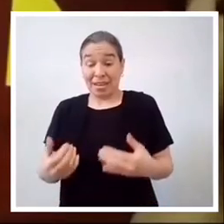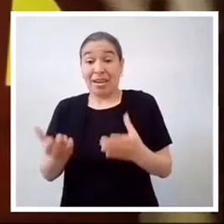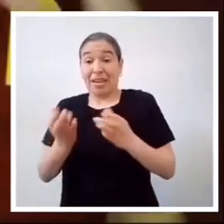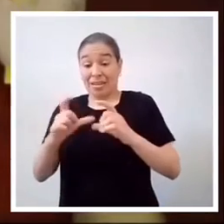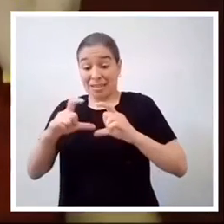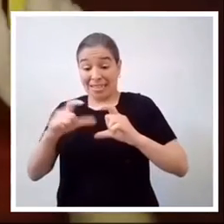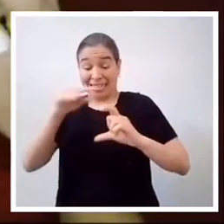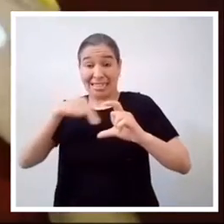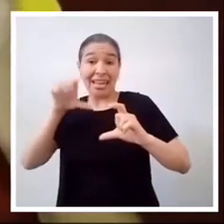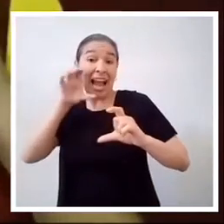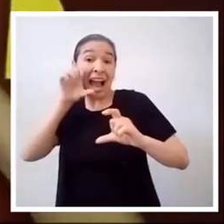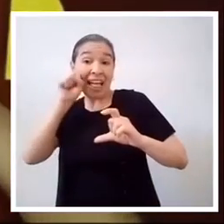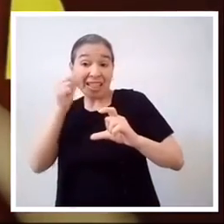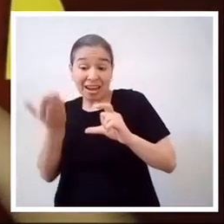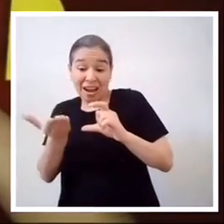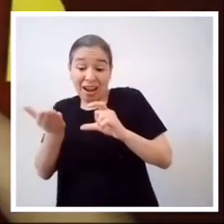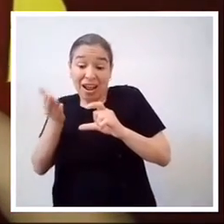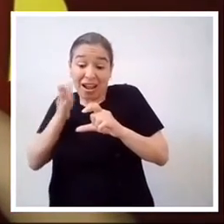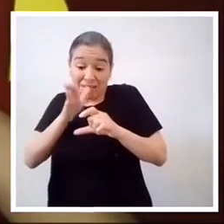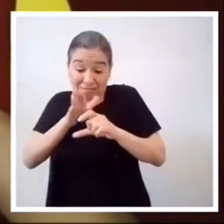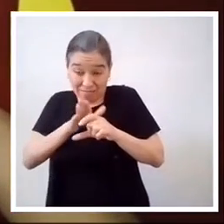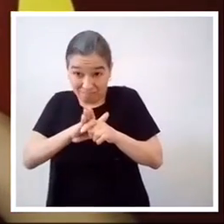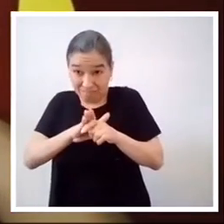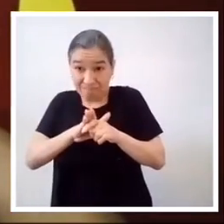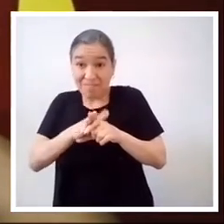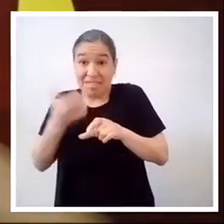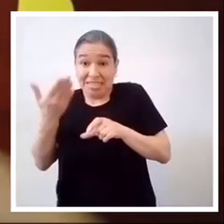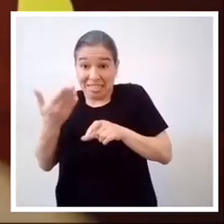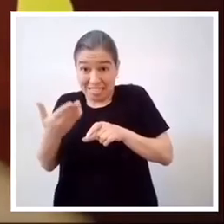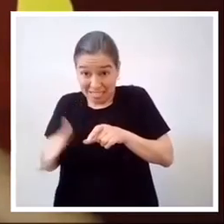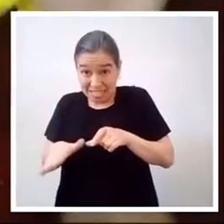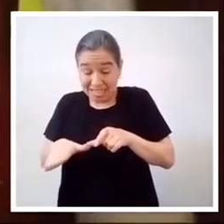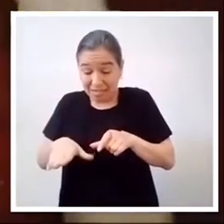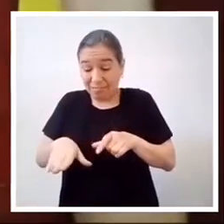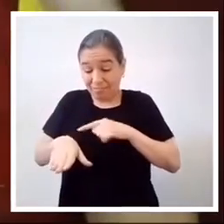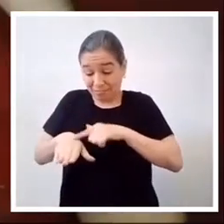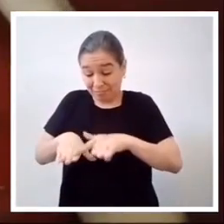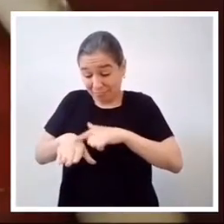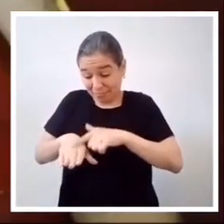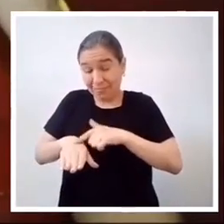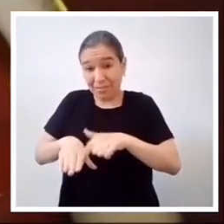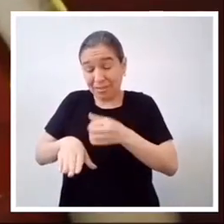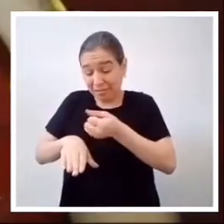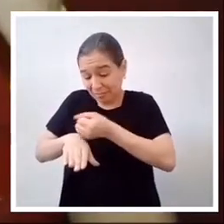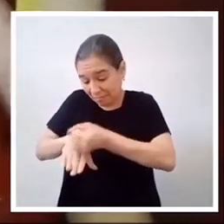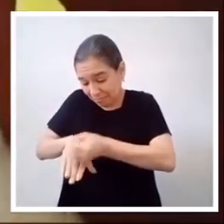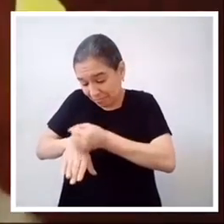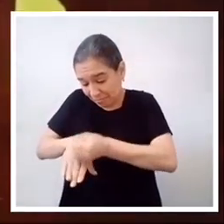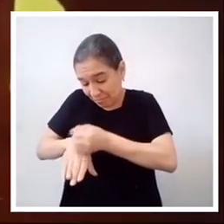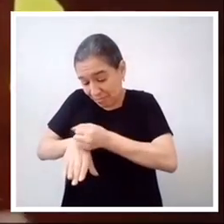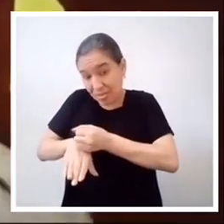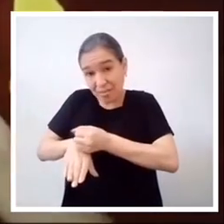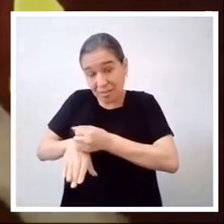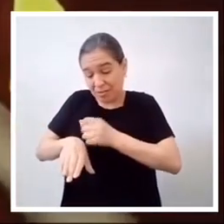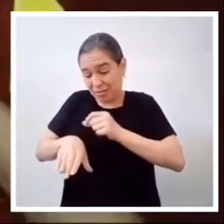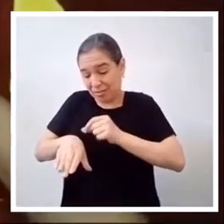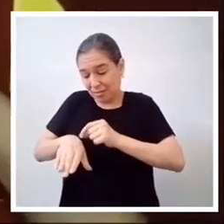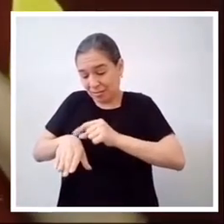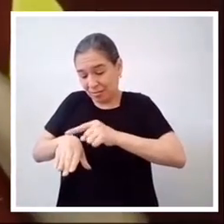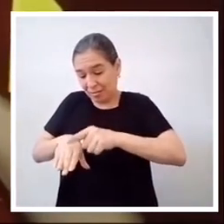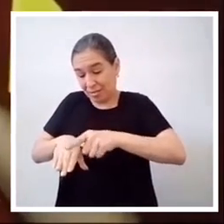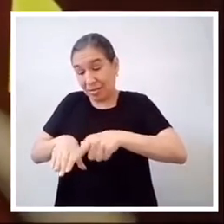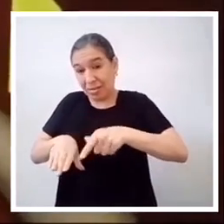Sobre el círculo naranja, que fue doblado por la mitad, Pegaremos el